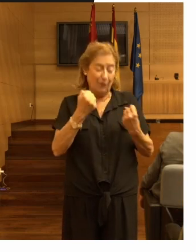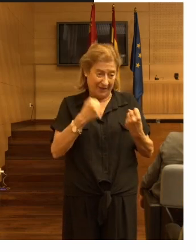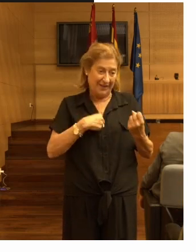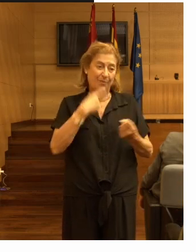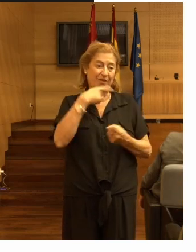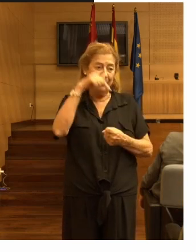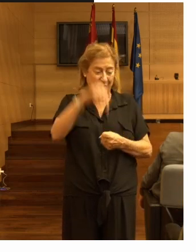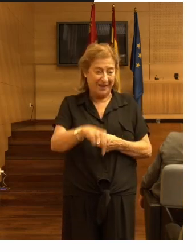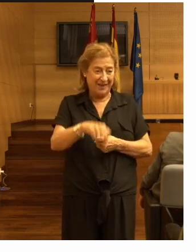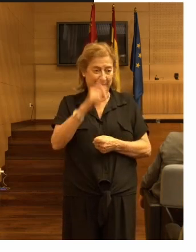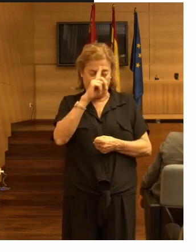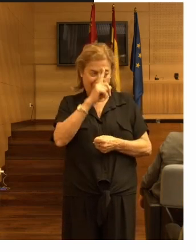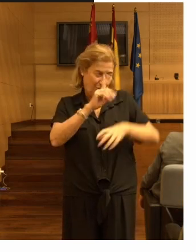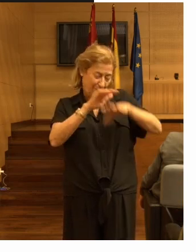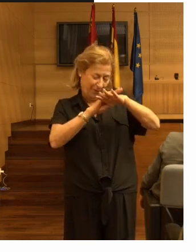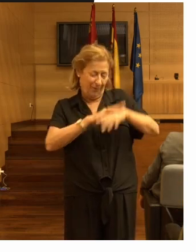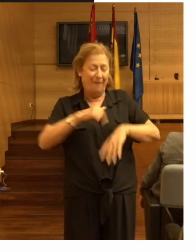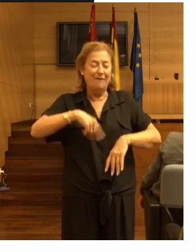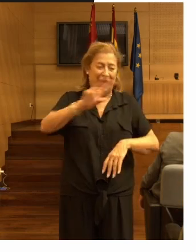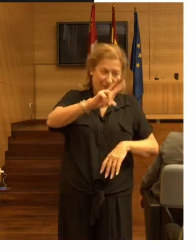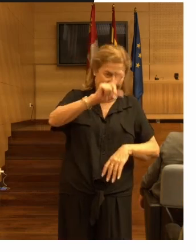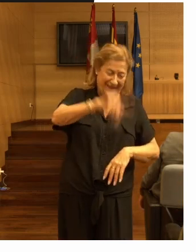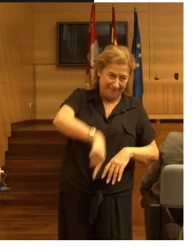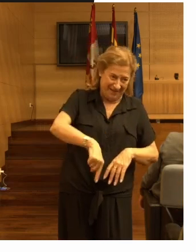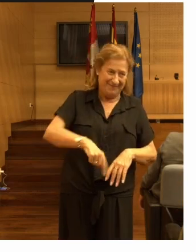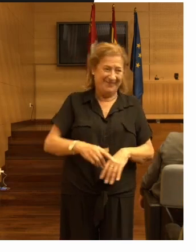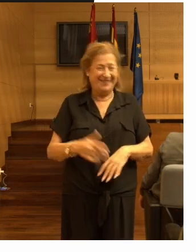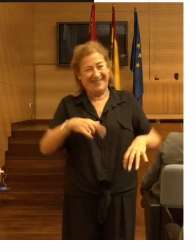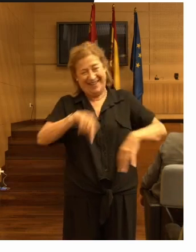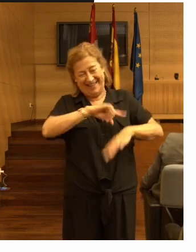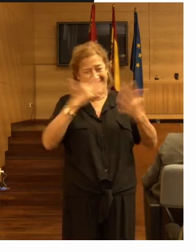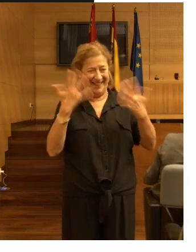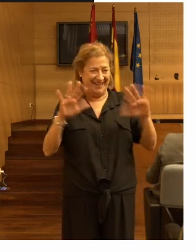decimos aquí en Madrid bueno en Madrid o en Valladolid también vale